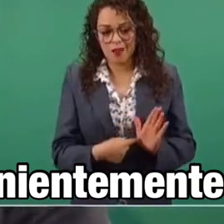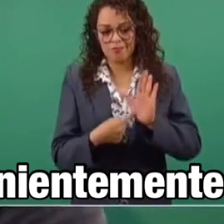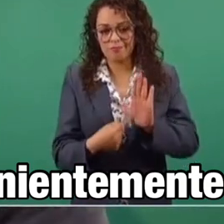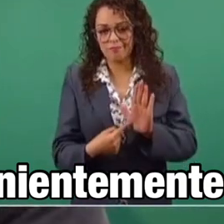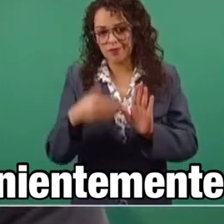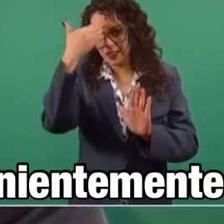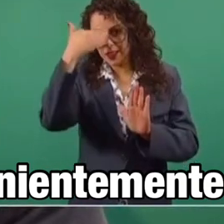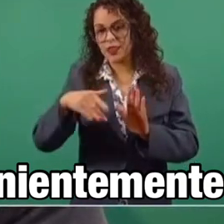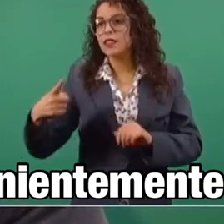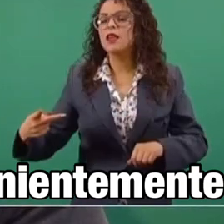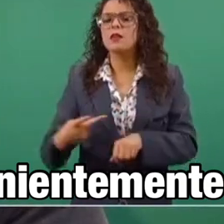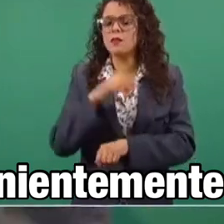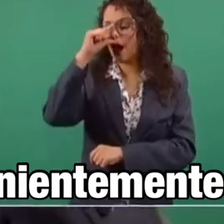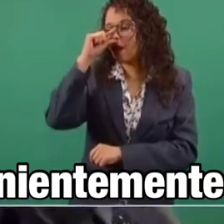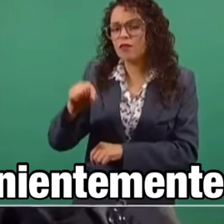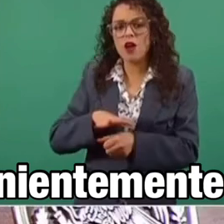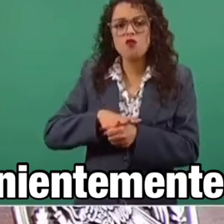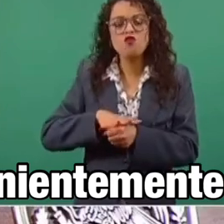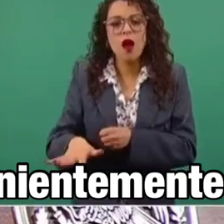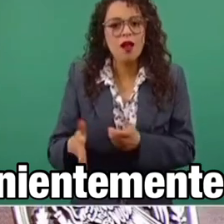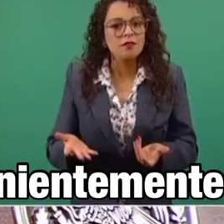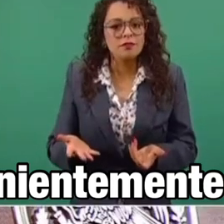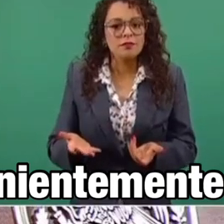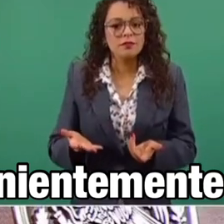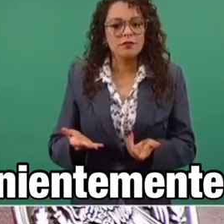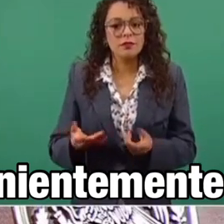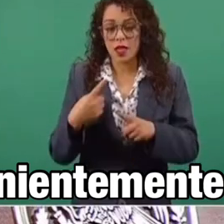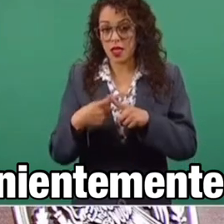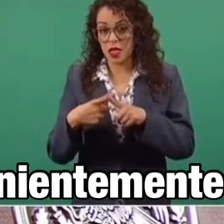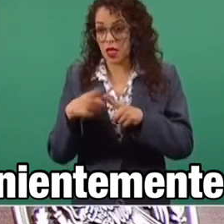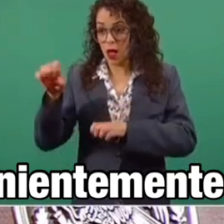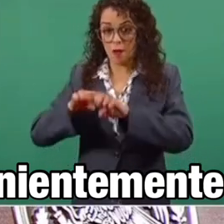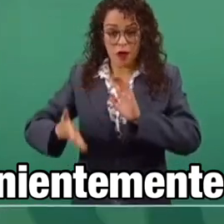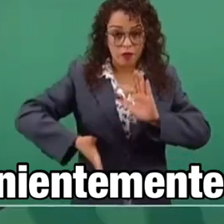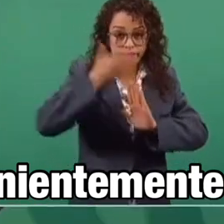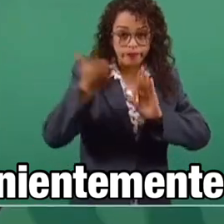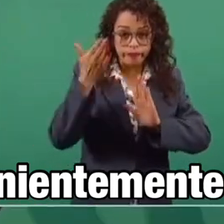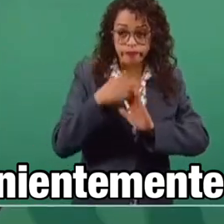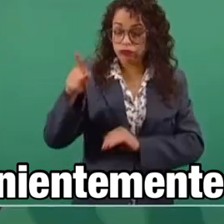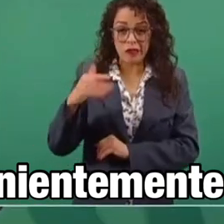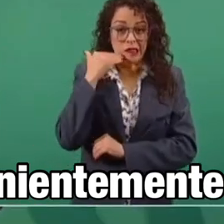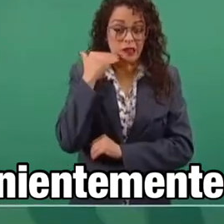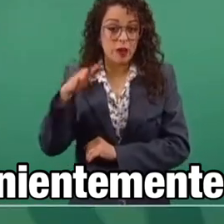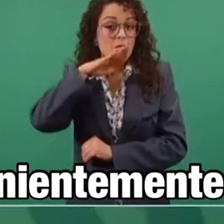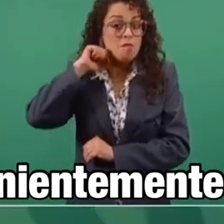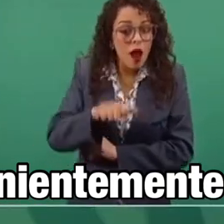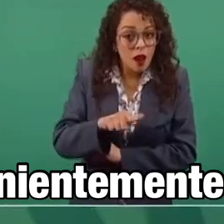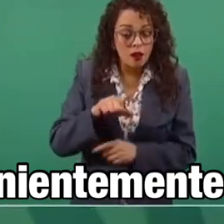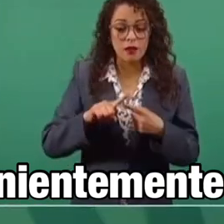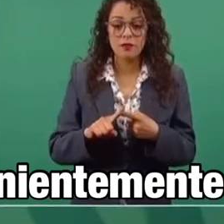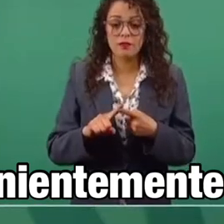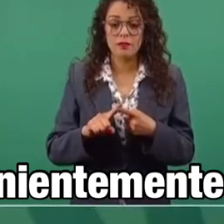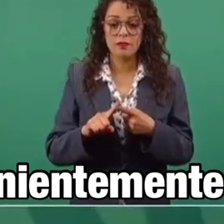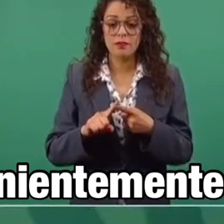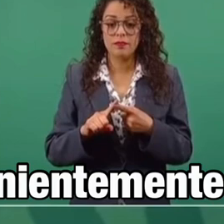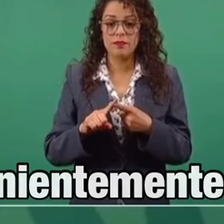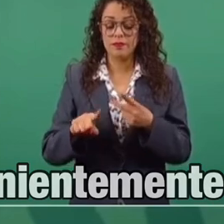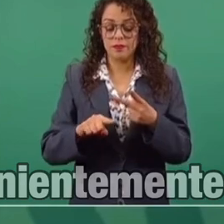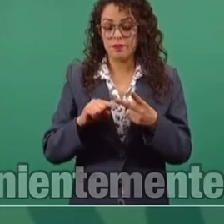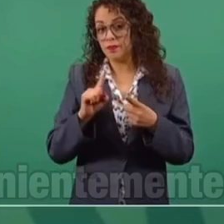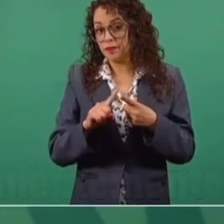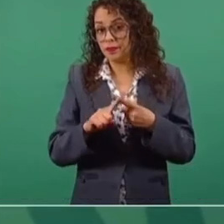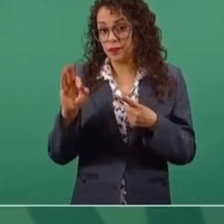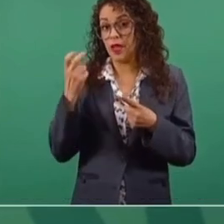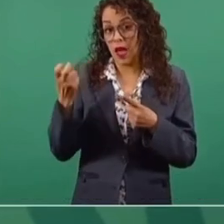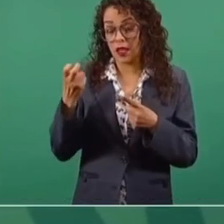qué falló, si hizo mal el trabajo de la constructora, si eso